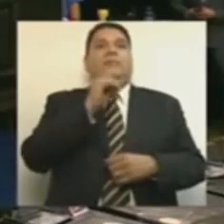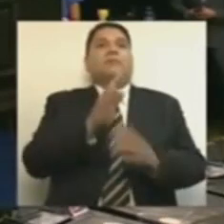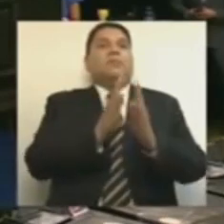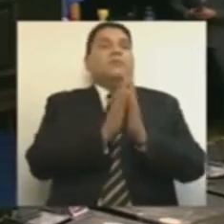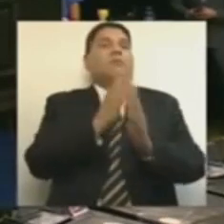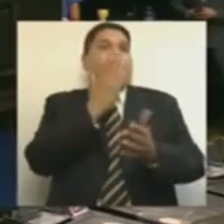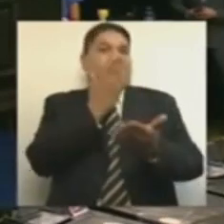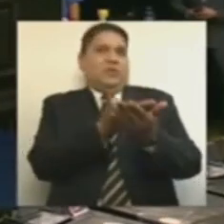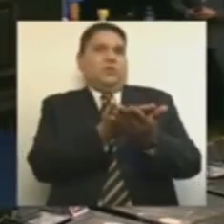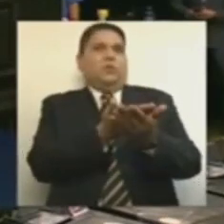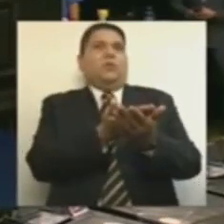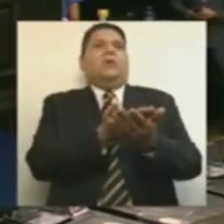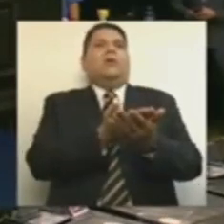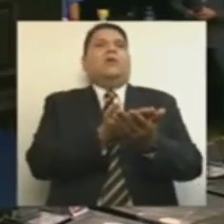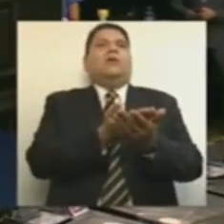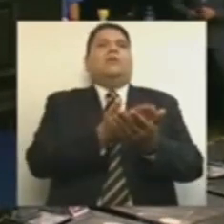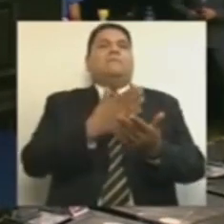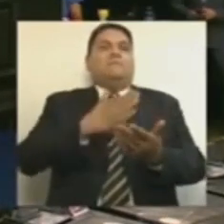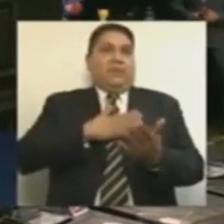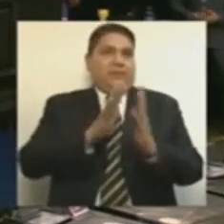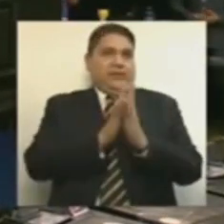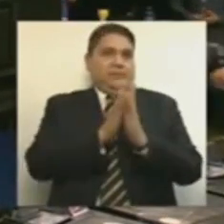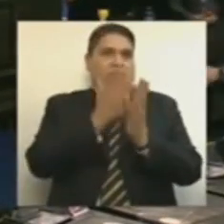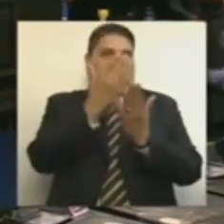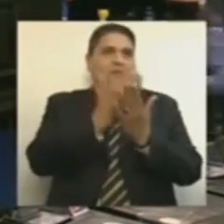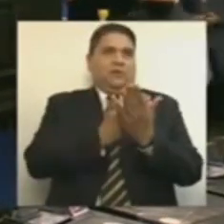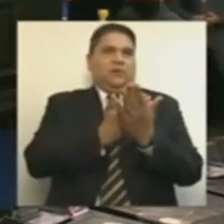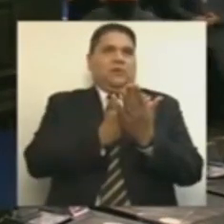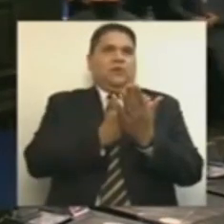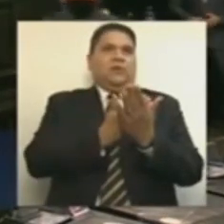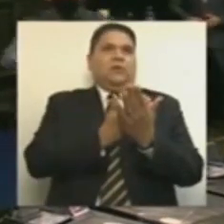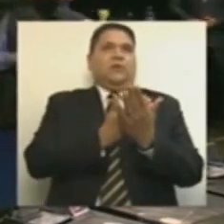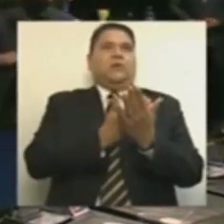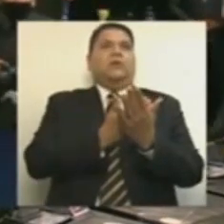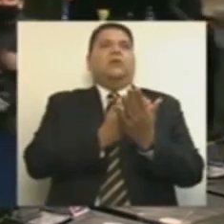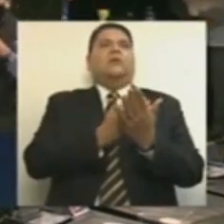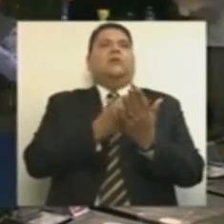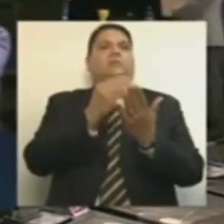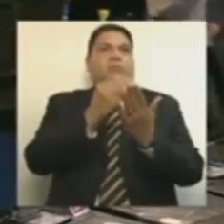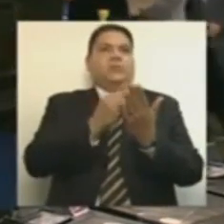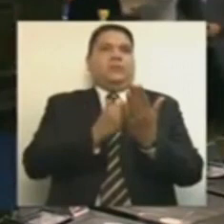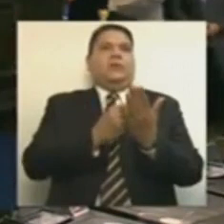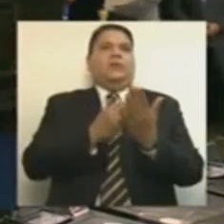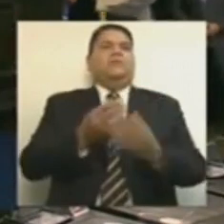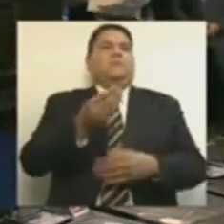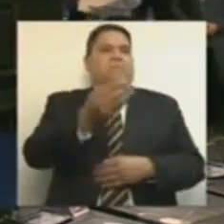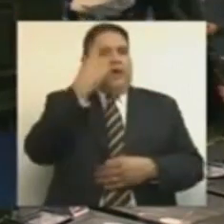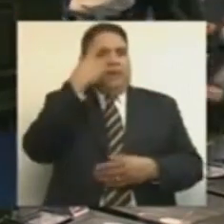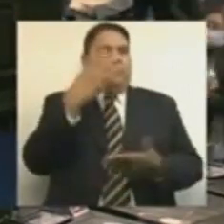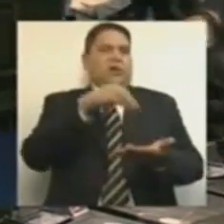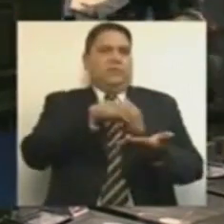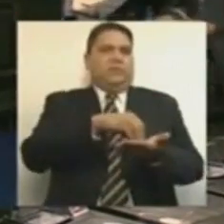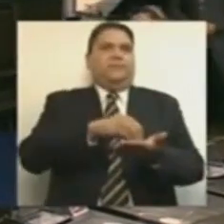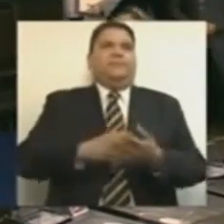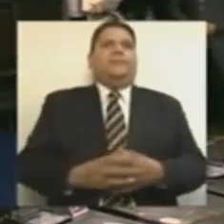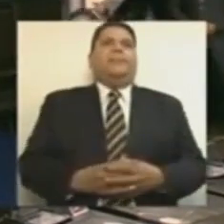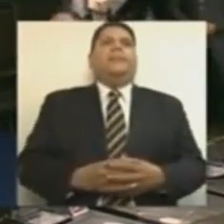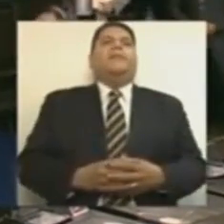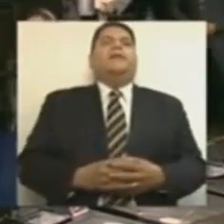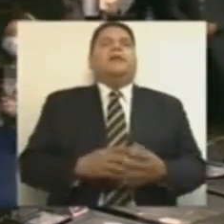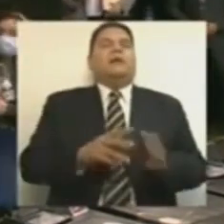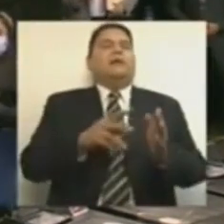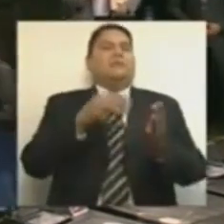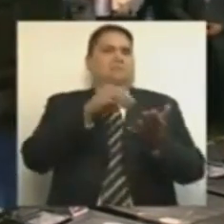también sirva mi intervención por respecto a cada uno de estos fideicomisos. Se las voy a dar para que se integre junto a esta participación en la